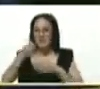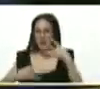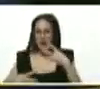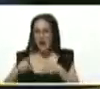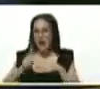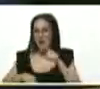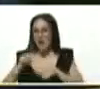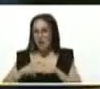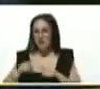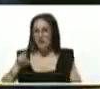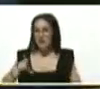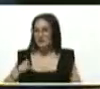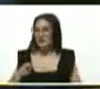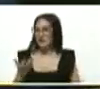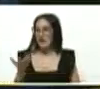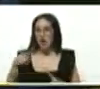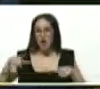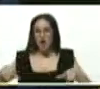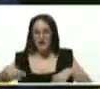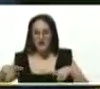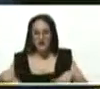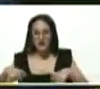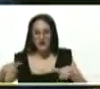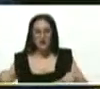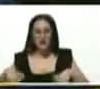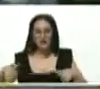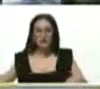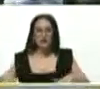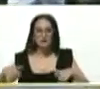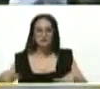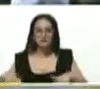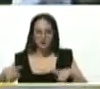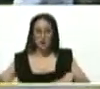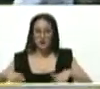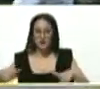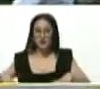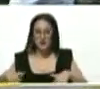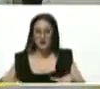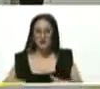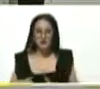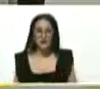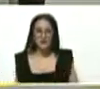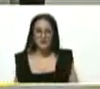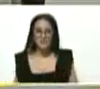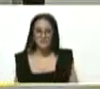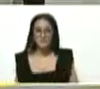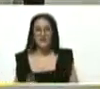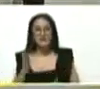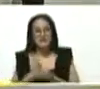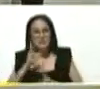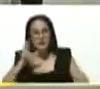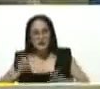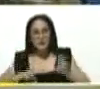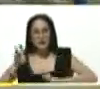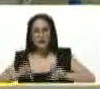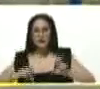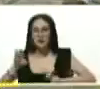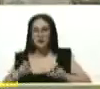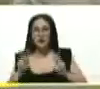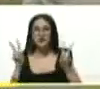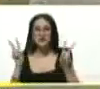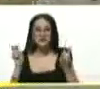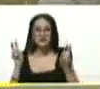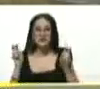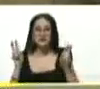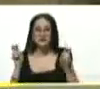recursos, su logística. Y los otros 3 temas, que estuvimos siempre evaluando, los temas